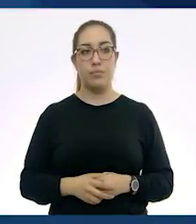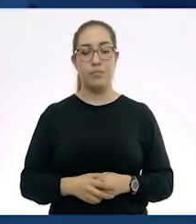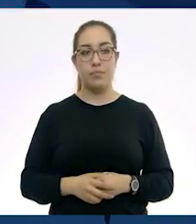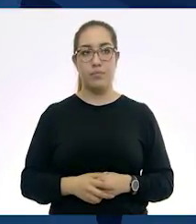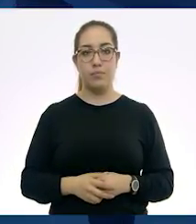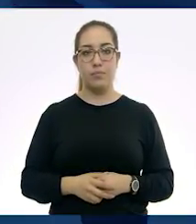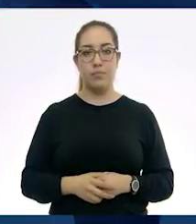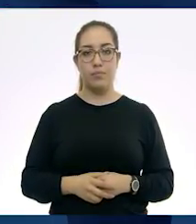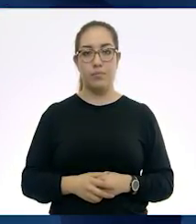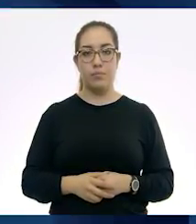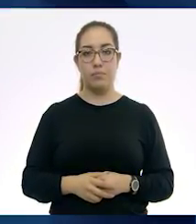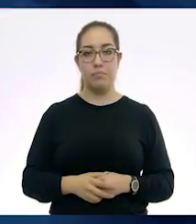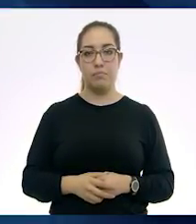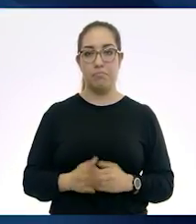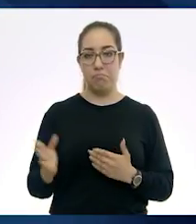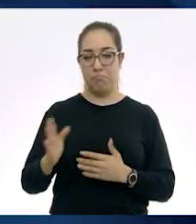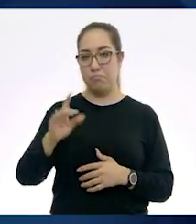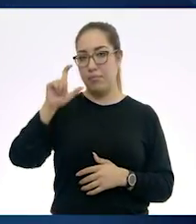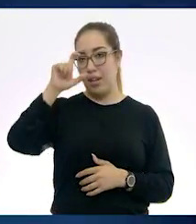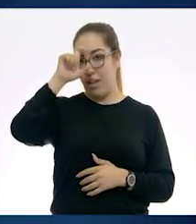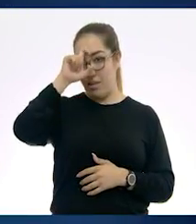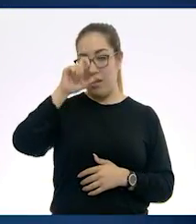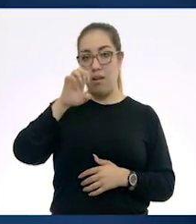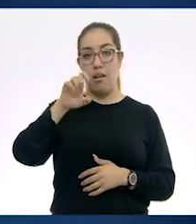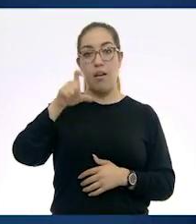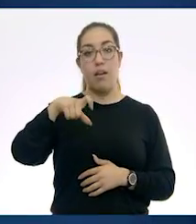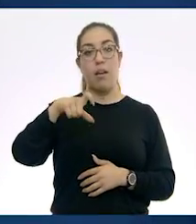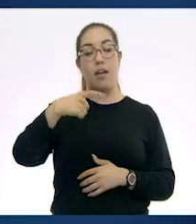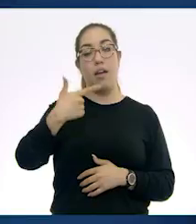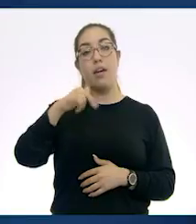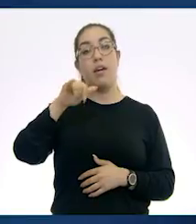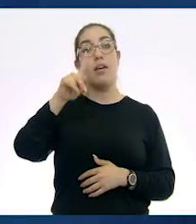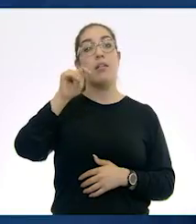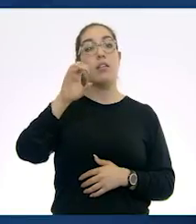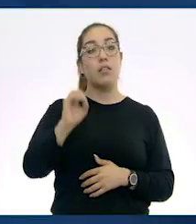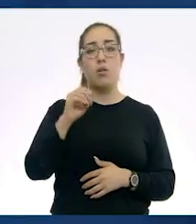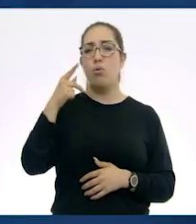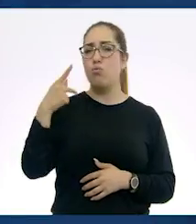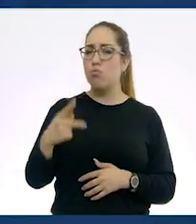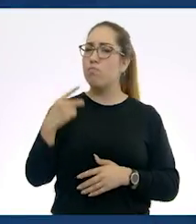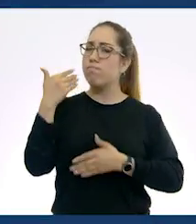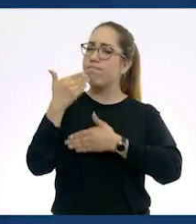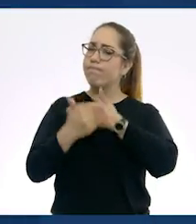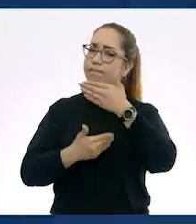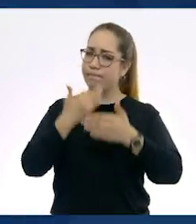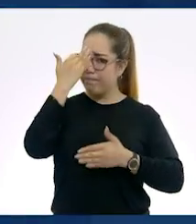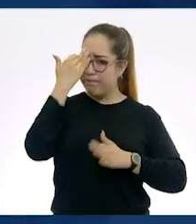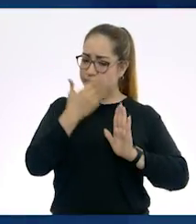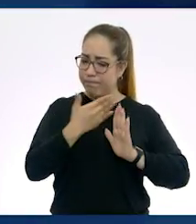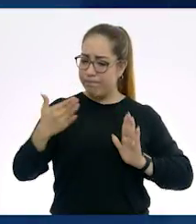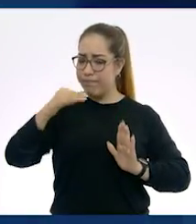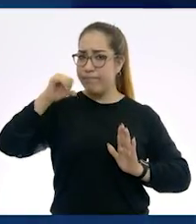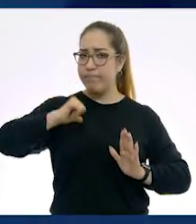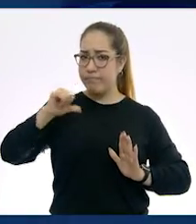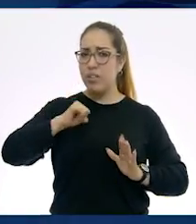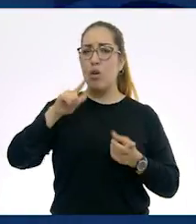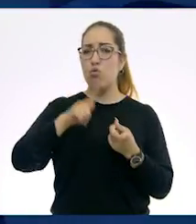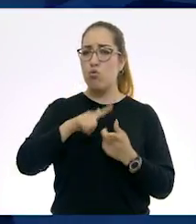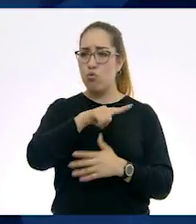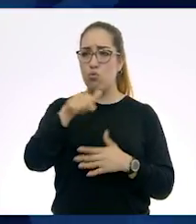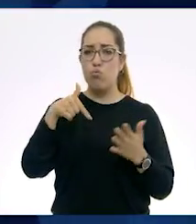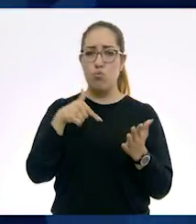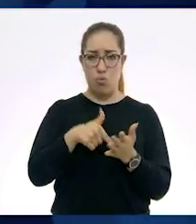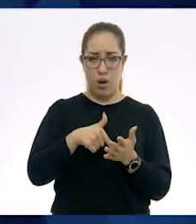Y vimos que Egipto, todos sus periodos y toda la historia del Egipto Antiguo se desarrolló a la orilla del río